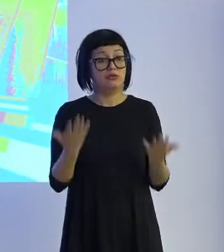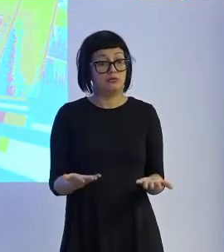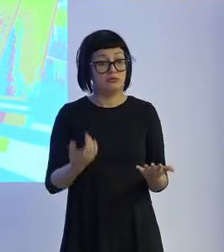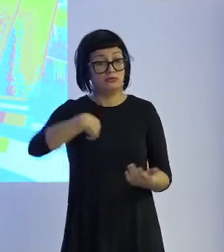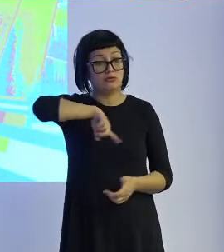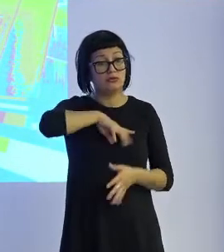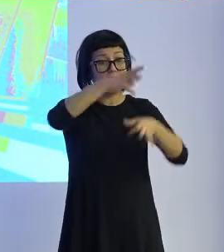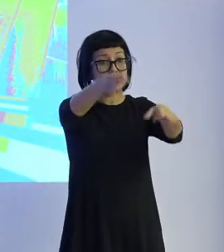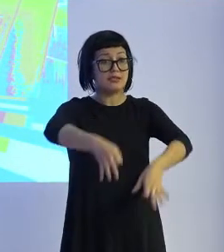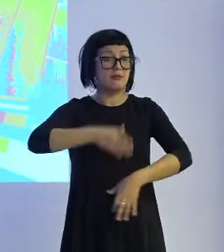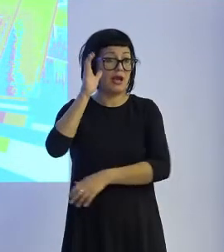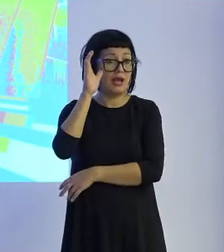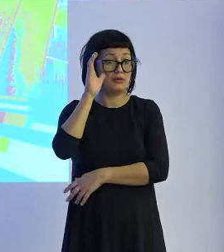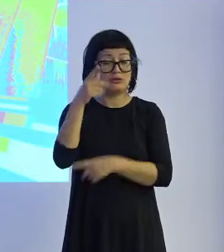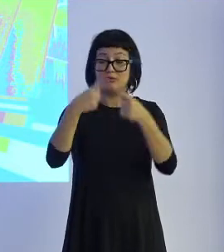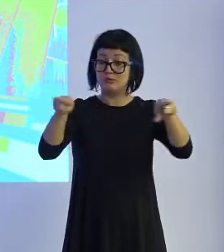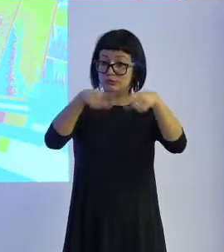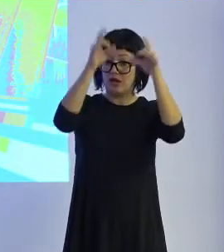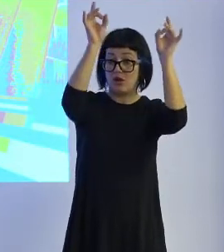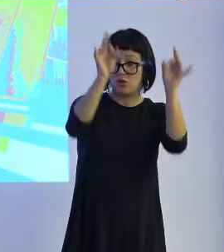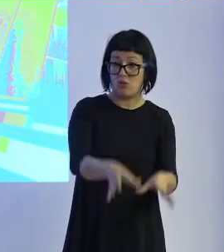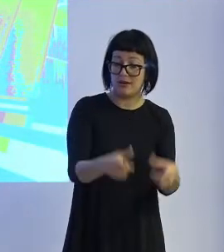Siempre estaríamos escuchando el mismo tipo de música.